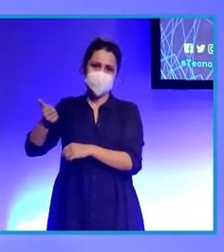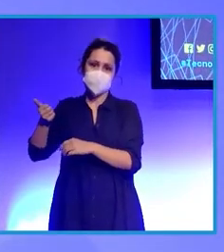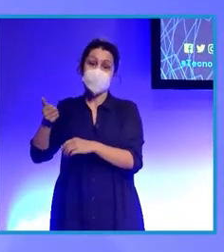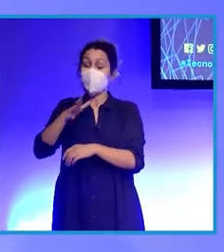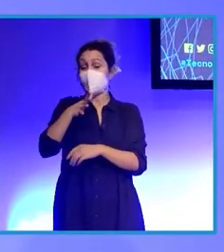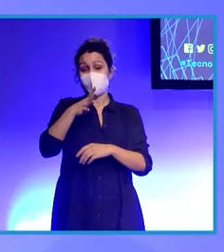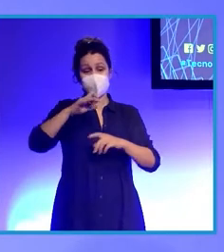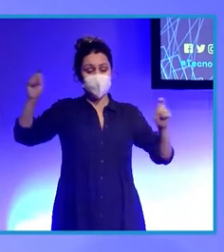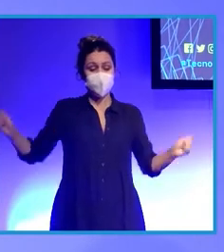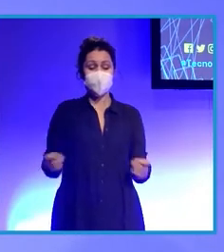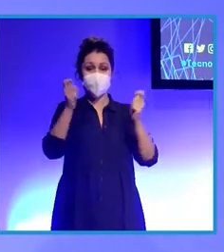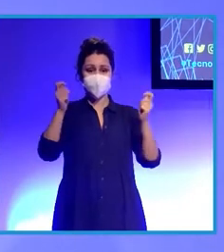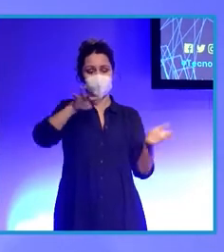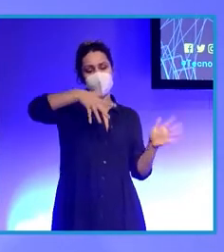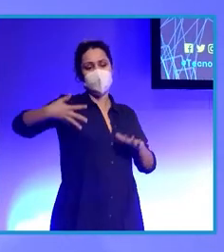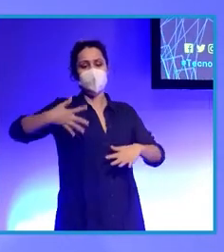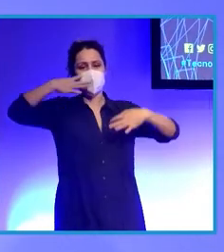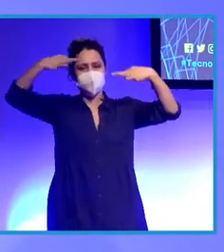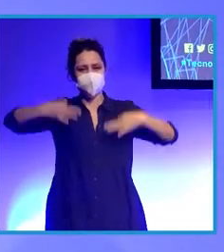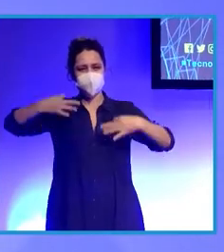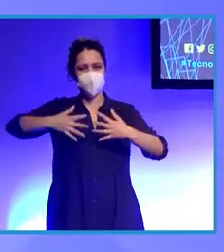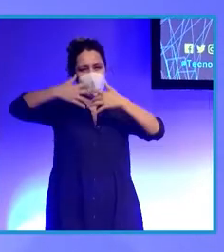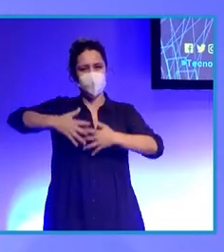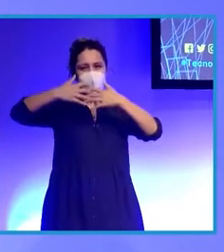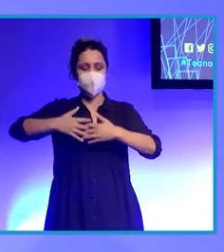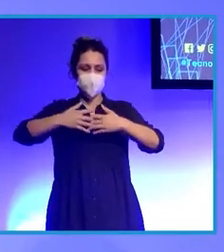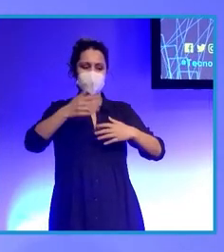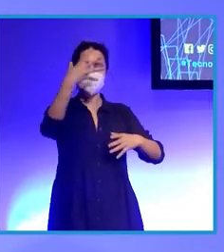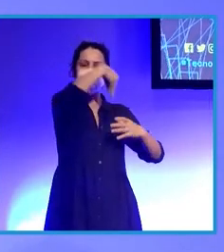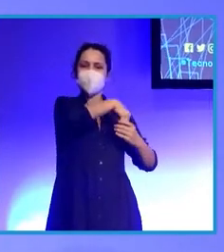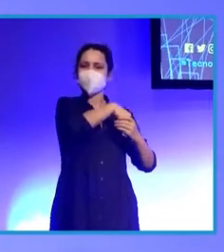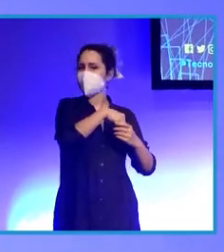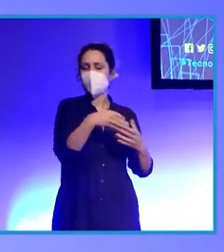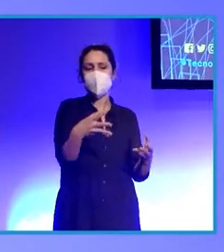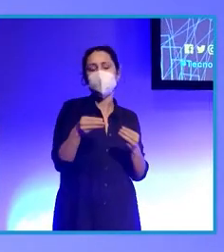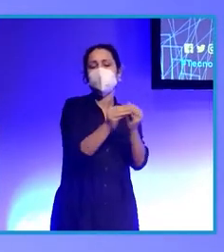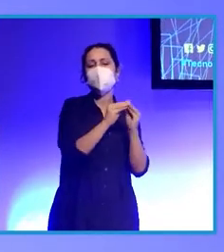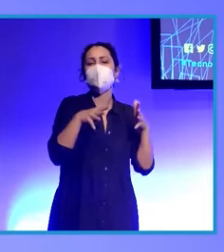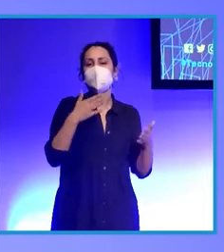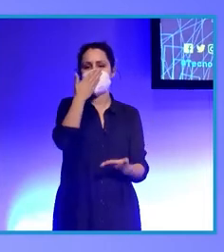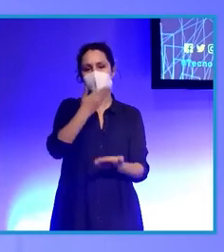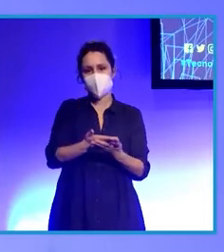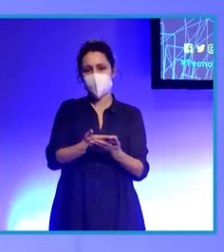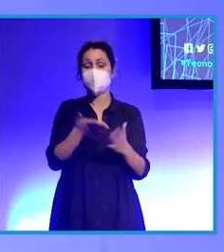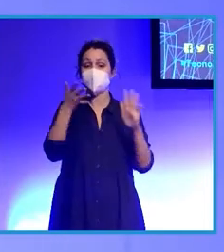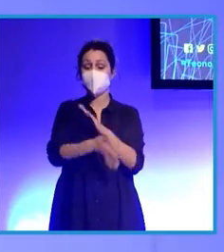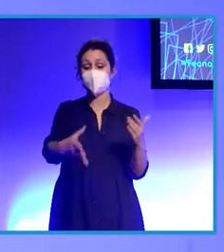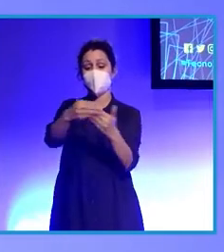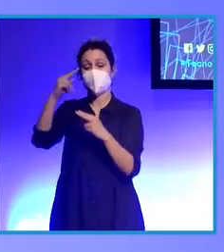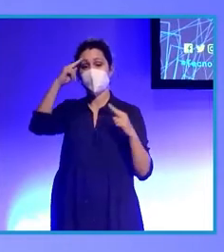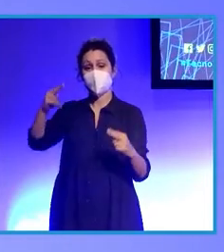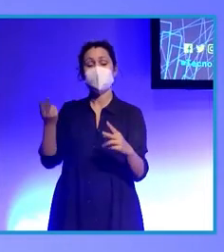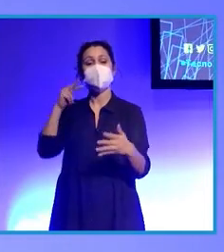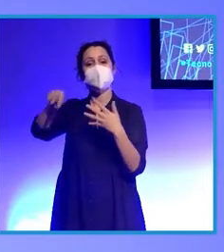la mayoría de las campañas que realmente funcionan tienen un ingrediente común, la honestidad. Y, por ende, el respeto hacia el consumidor y la